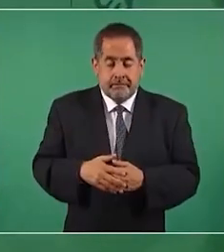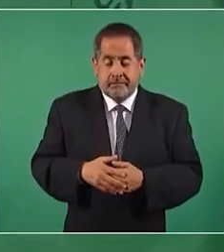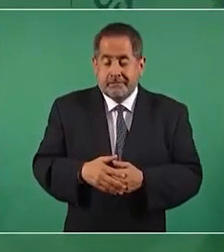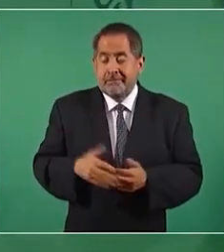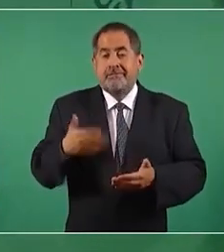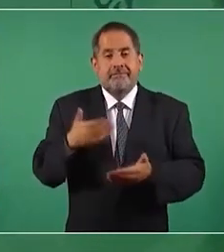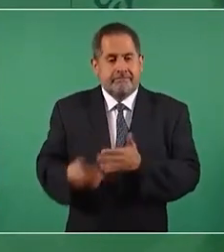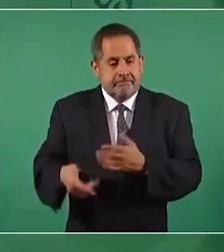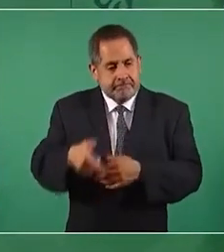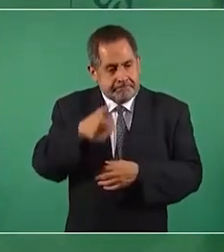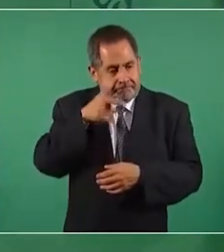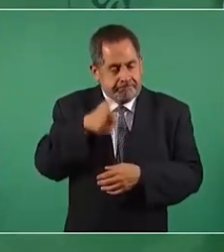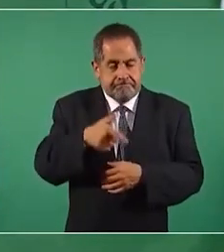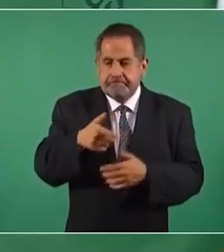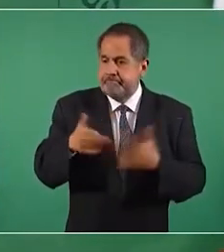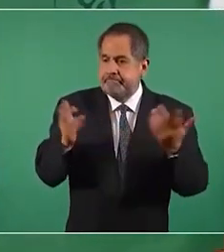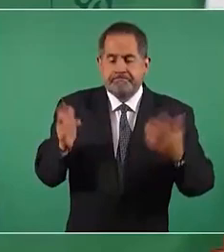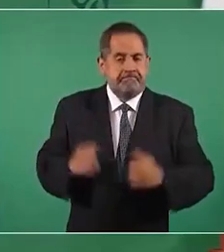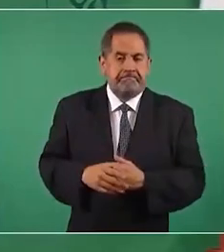no, pues,